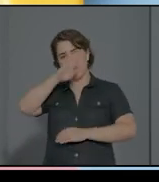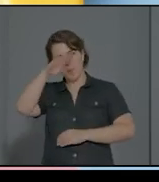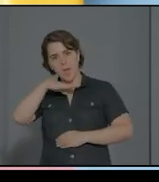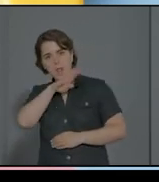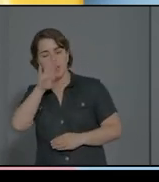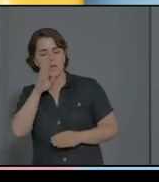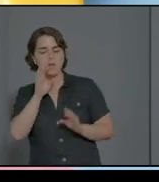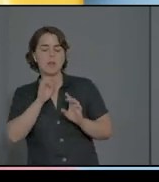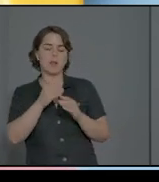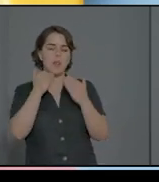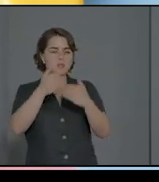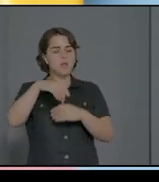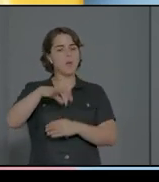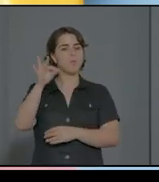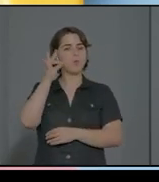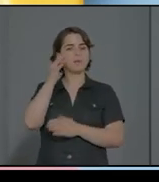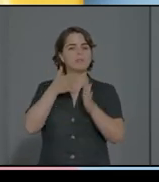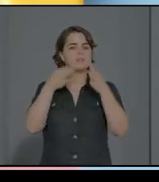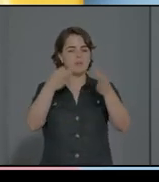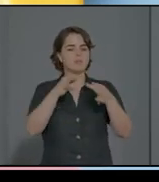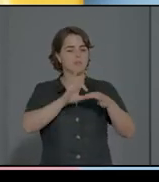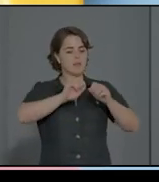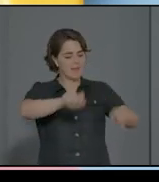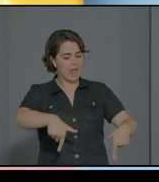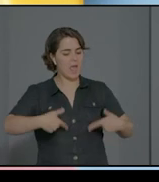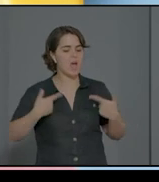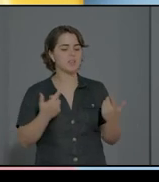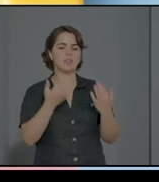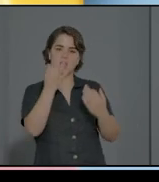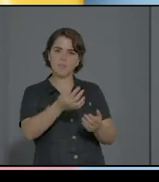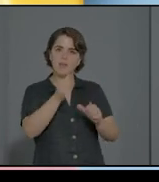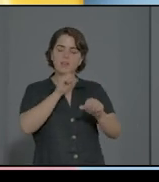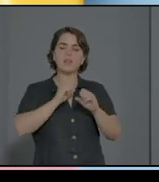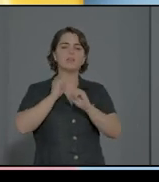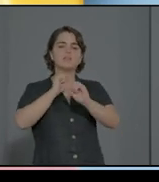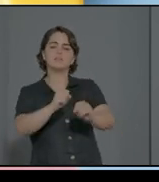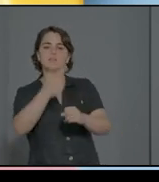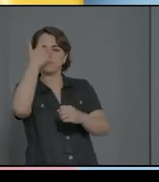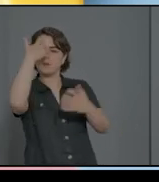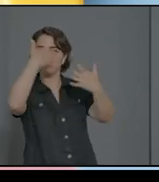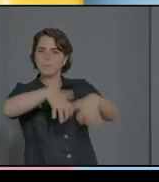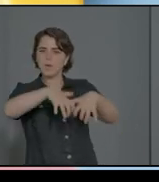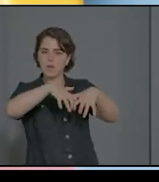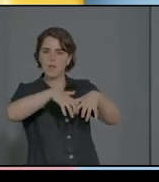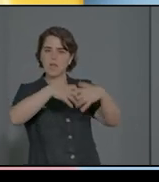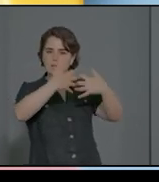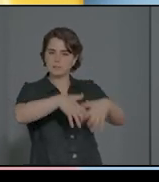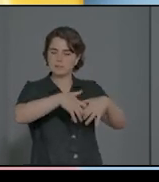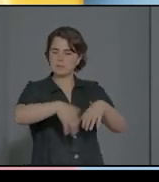está determinado por mecanismos cerebrales básicos, es decir,